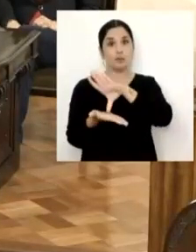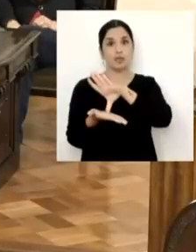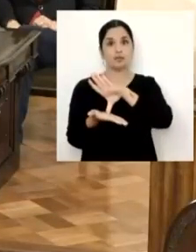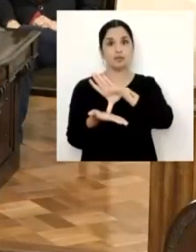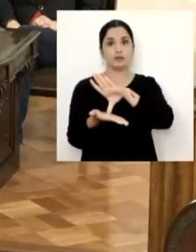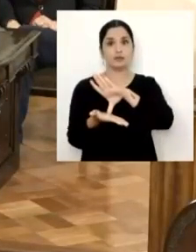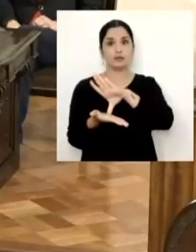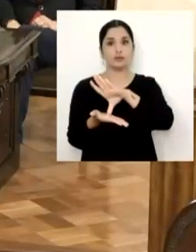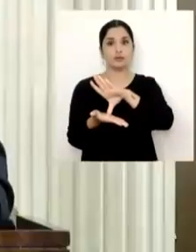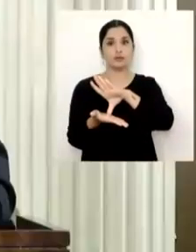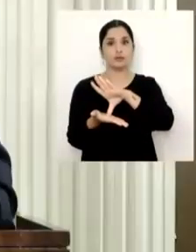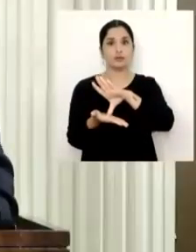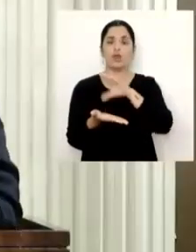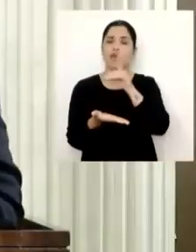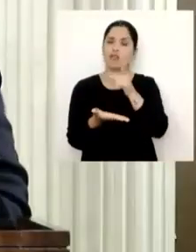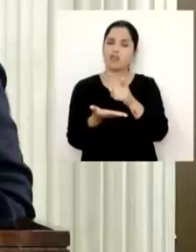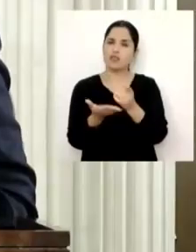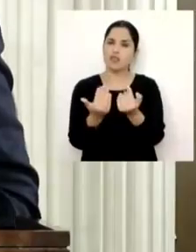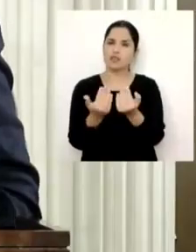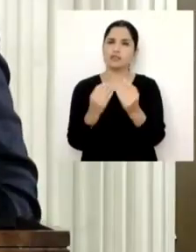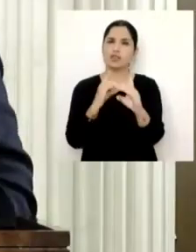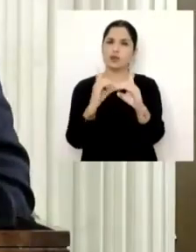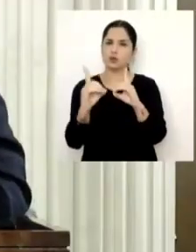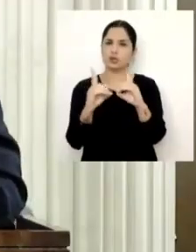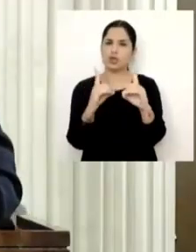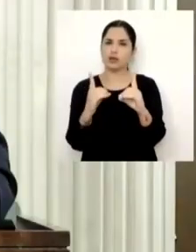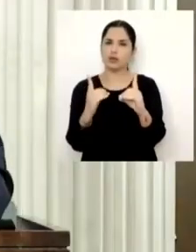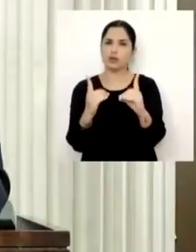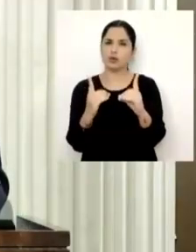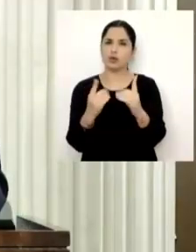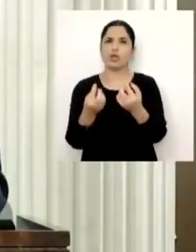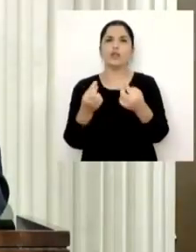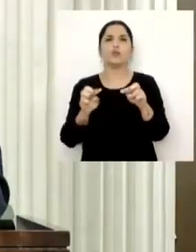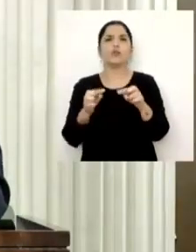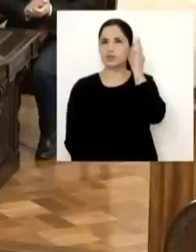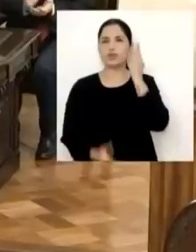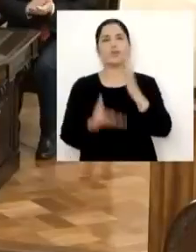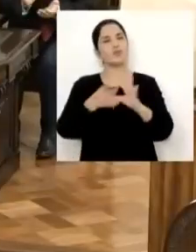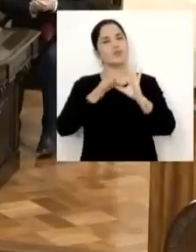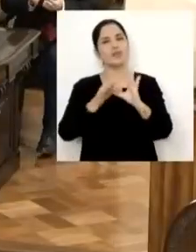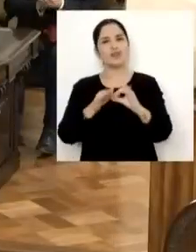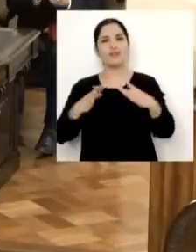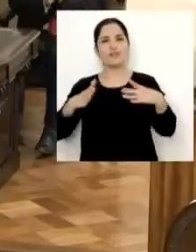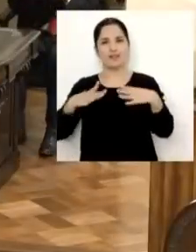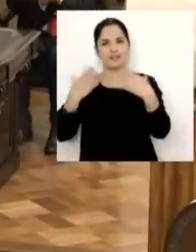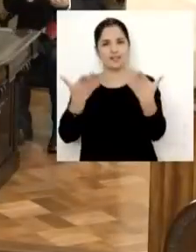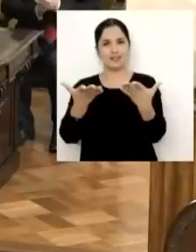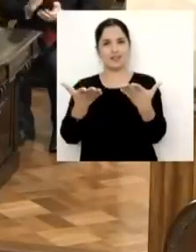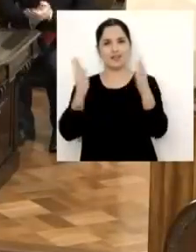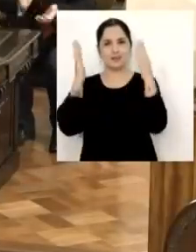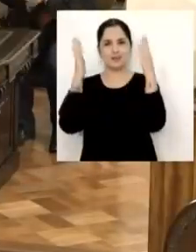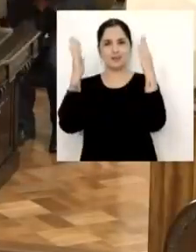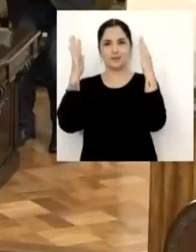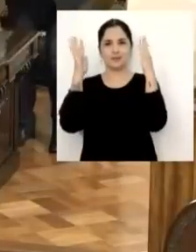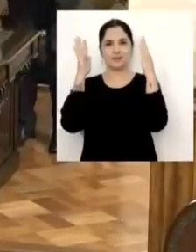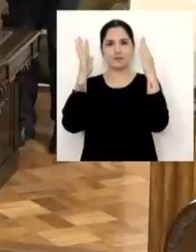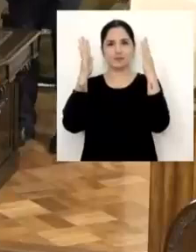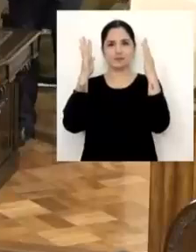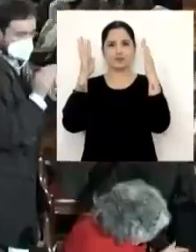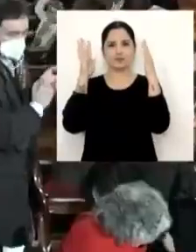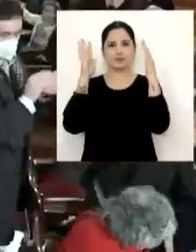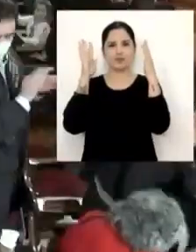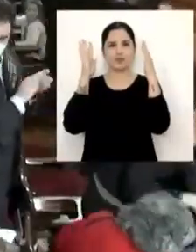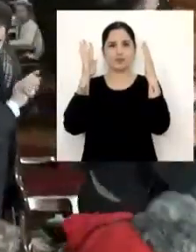entiende la responsabilidad que le ha encomendado a la historia y se ha comprometido con la misión de generar, desarrollar, integrar y